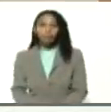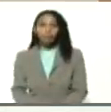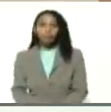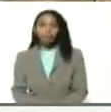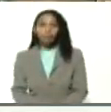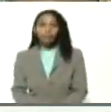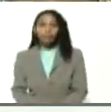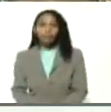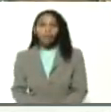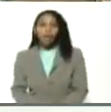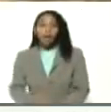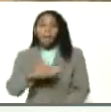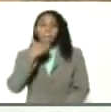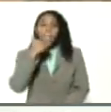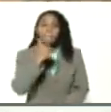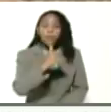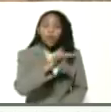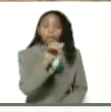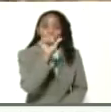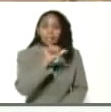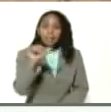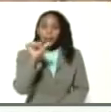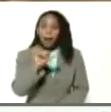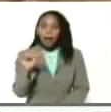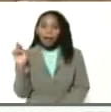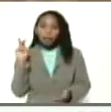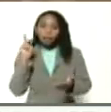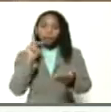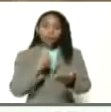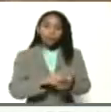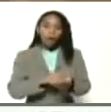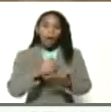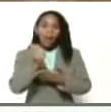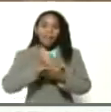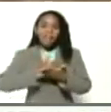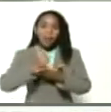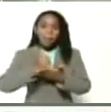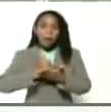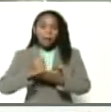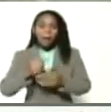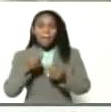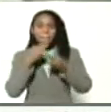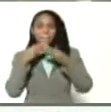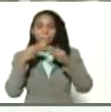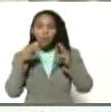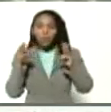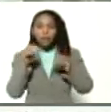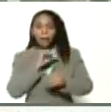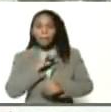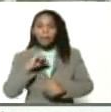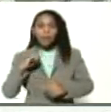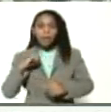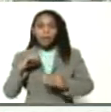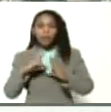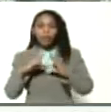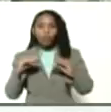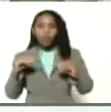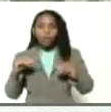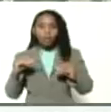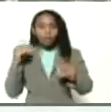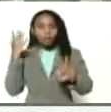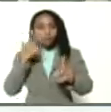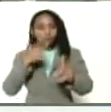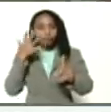en las próximas semanas ya inclusive llegará a la red de farmacias públicas y privadas Alcarbativir con todas sus indicaciones